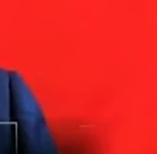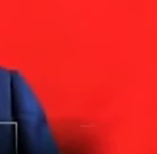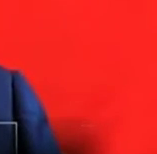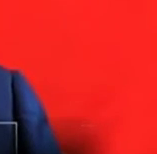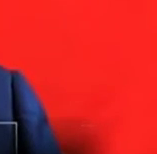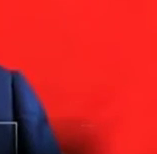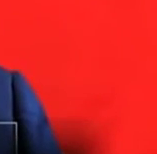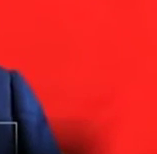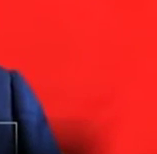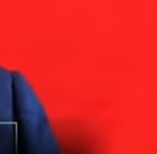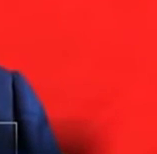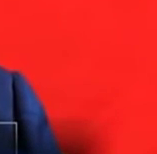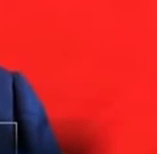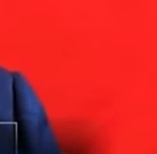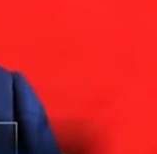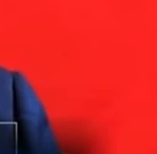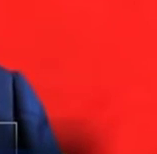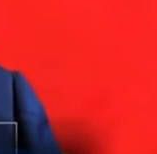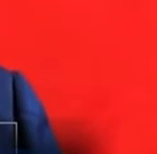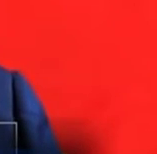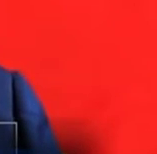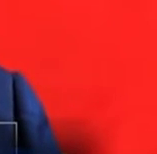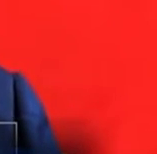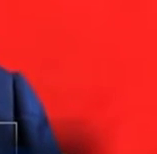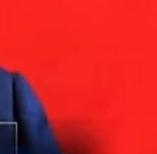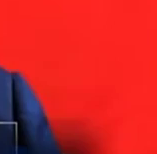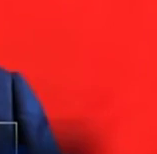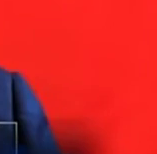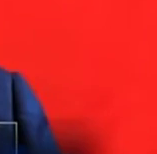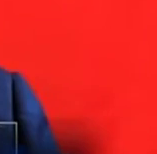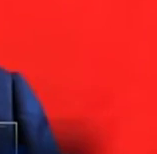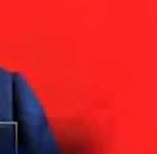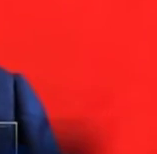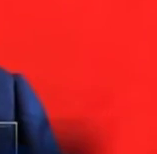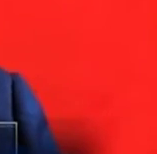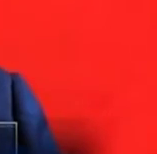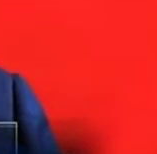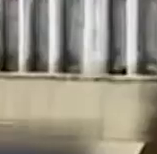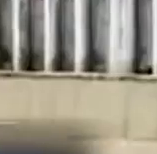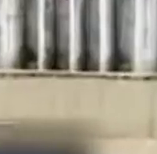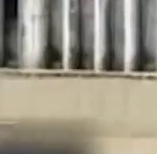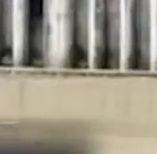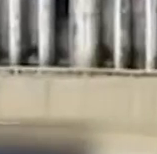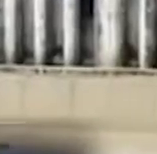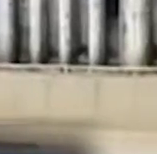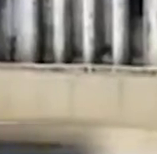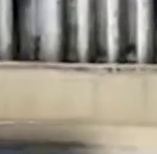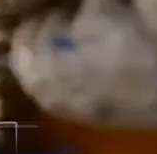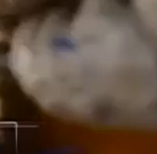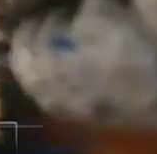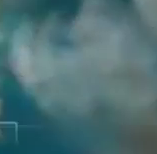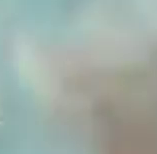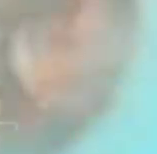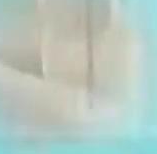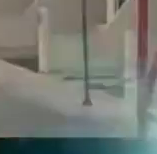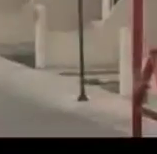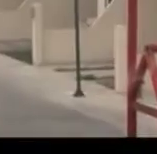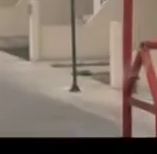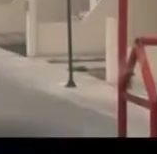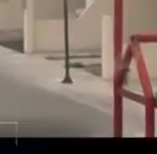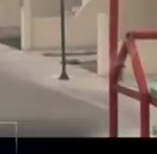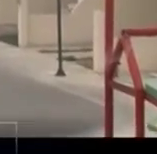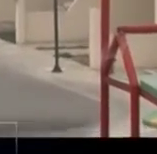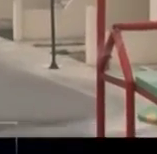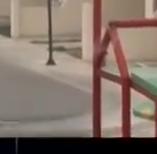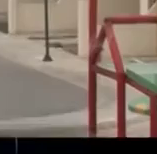El presidente de China visitará Ecuador y será parte de la inauguración de una mega obra para el país. La